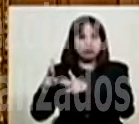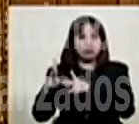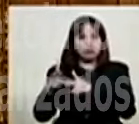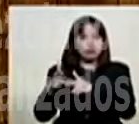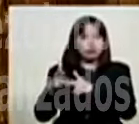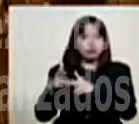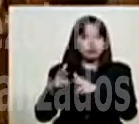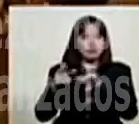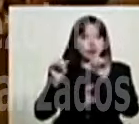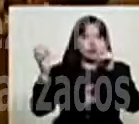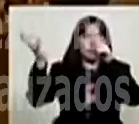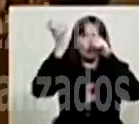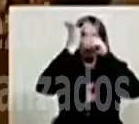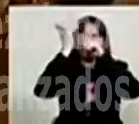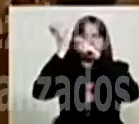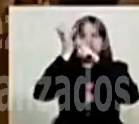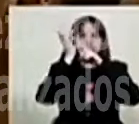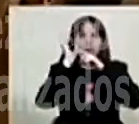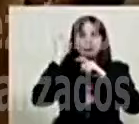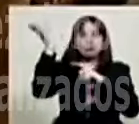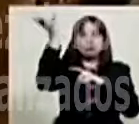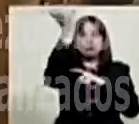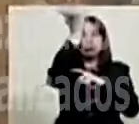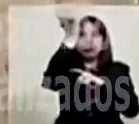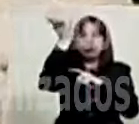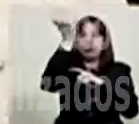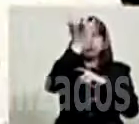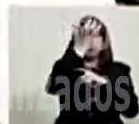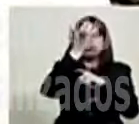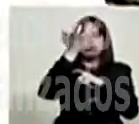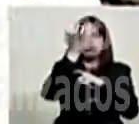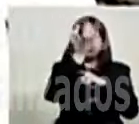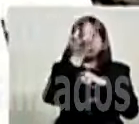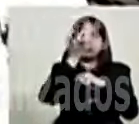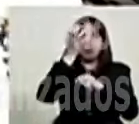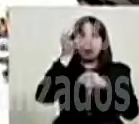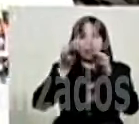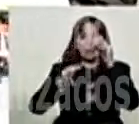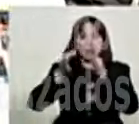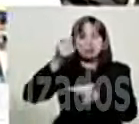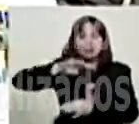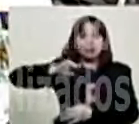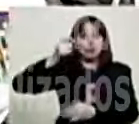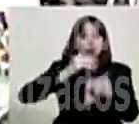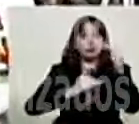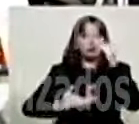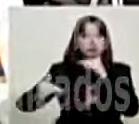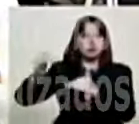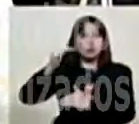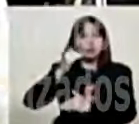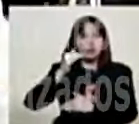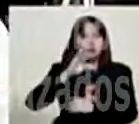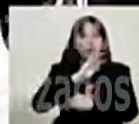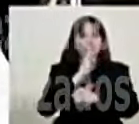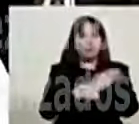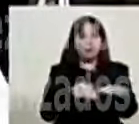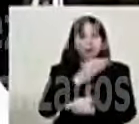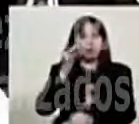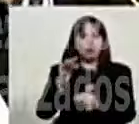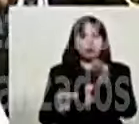Este dron sobrevoló por encima de las instalaciones del Tribunal Supremo de Justicia. Del Poder Judicial.